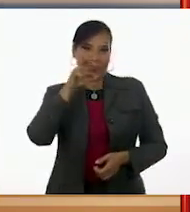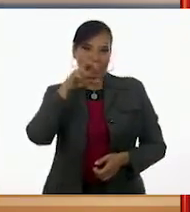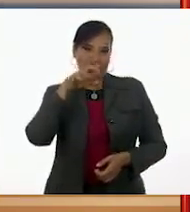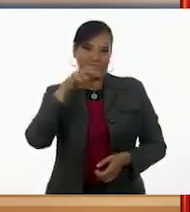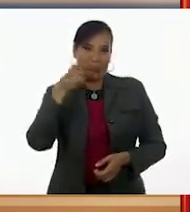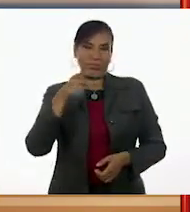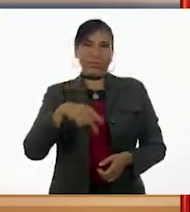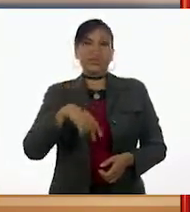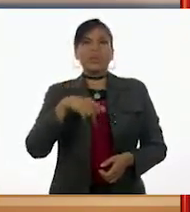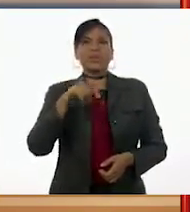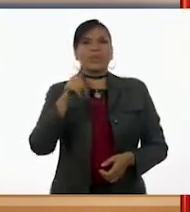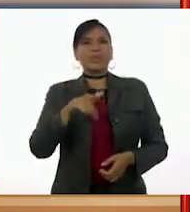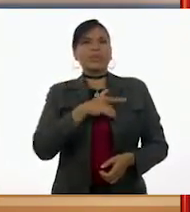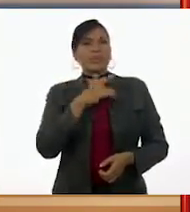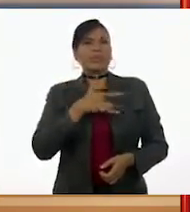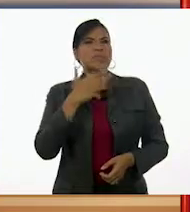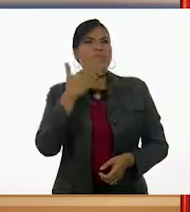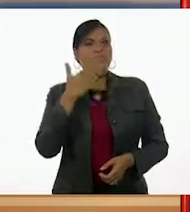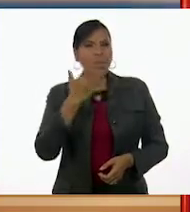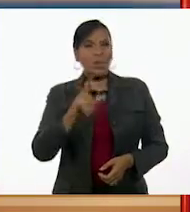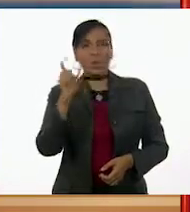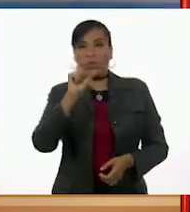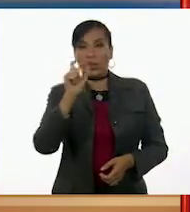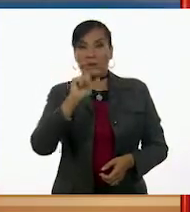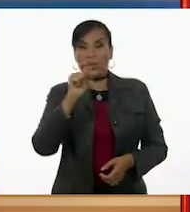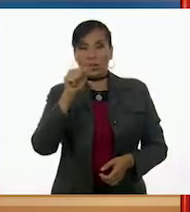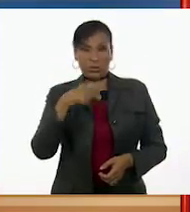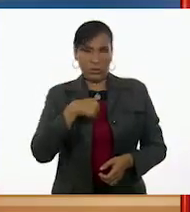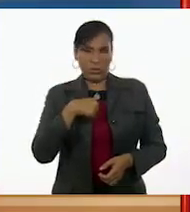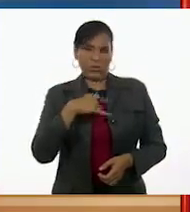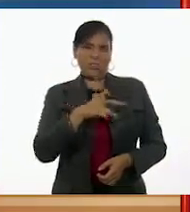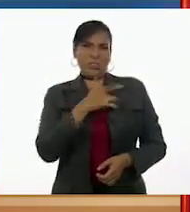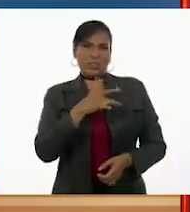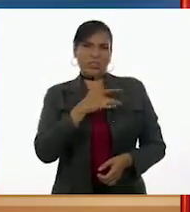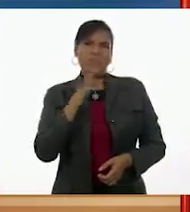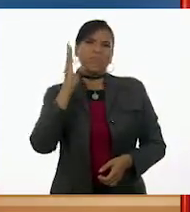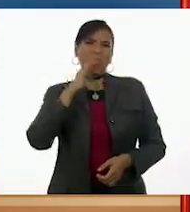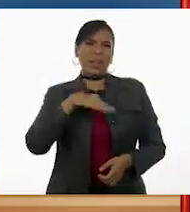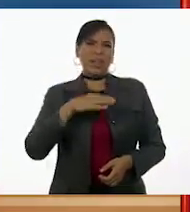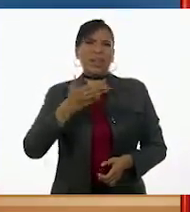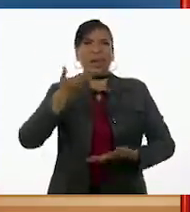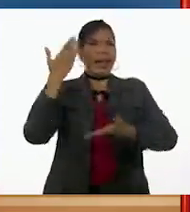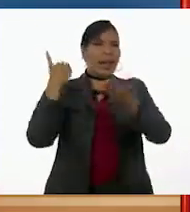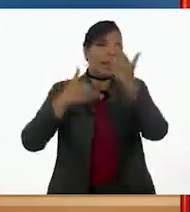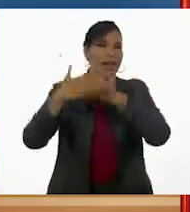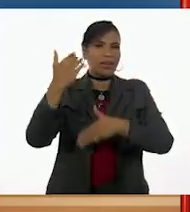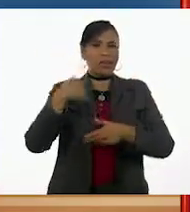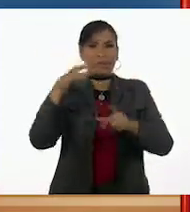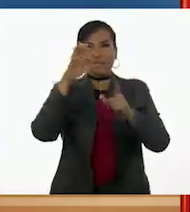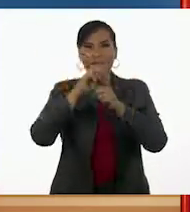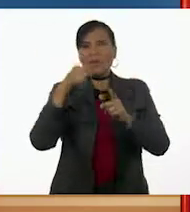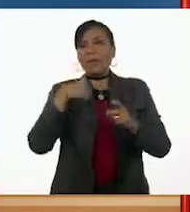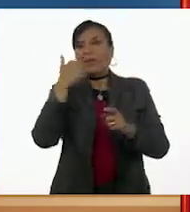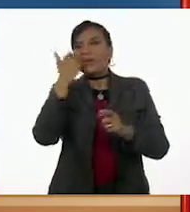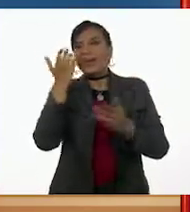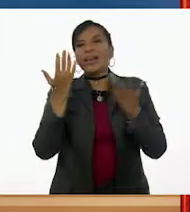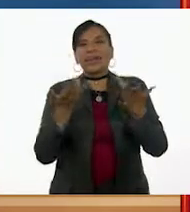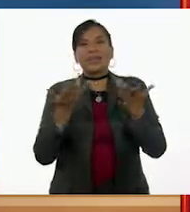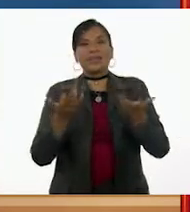Te entiendo muy bien, porque yo también me sentí muy mal antes de lograr lo que yo quería.